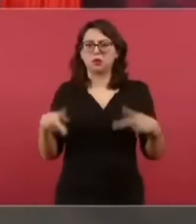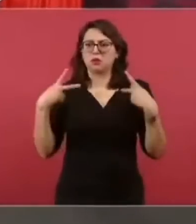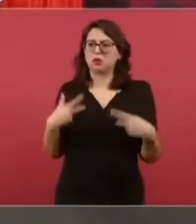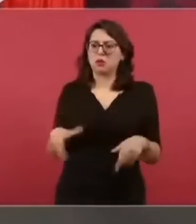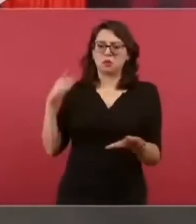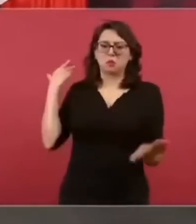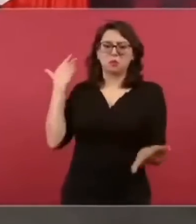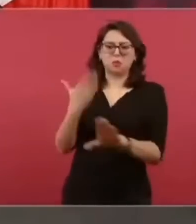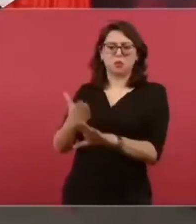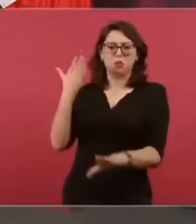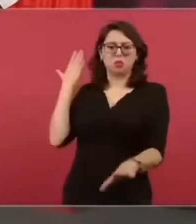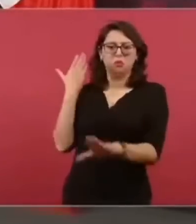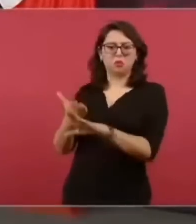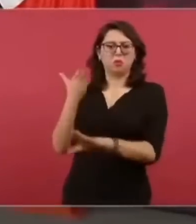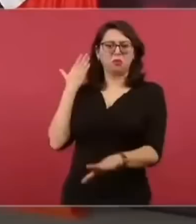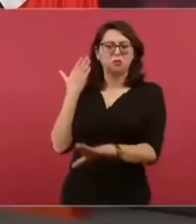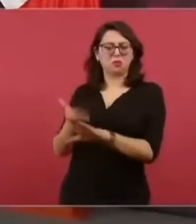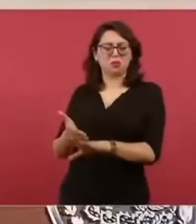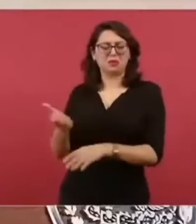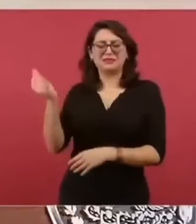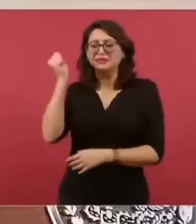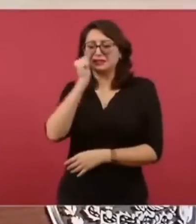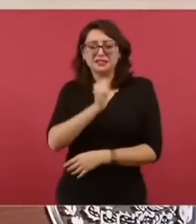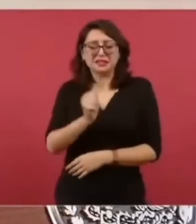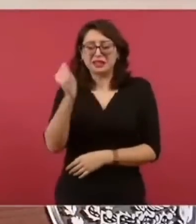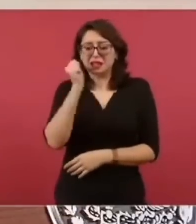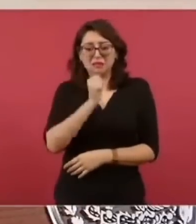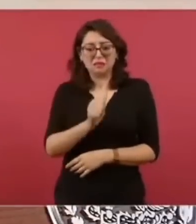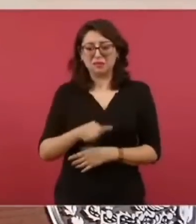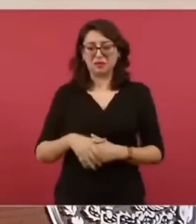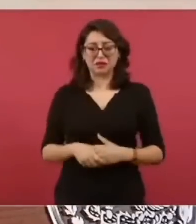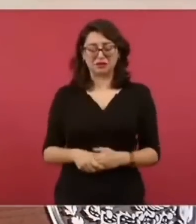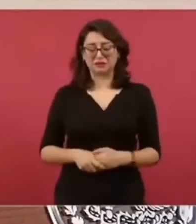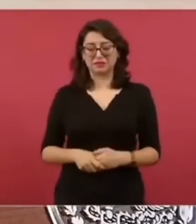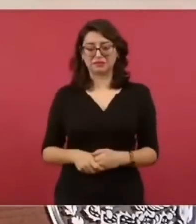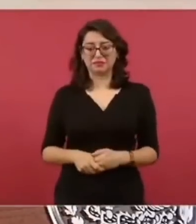de los desposeídos, siempre.